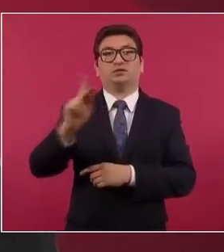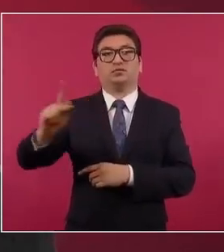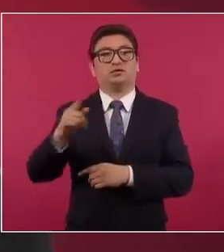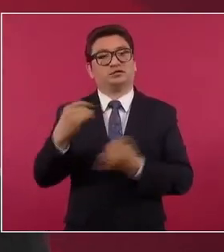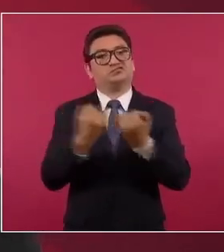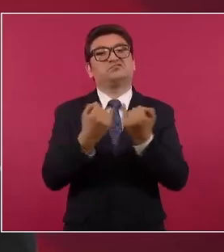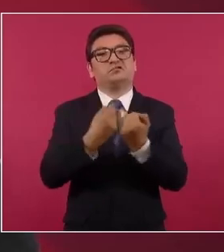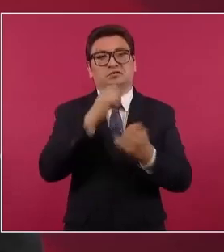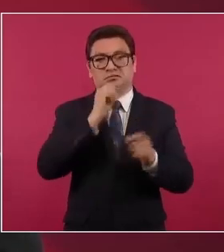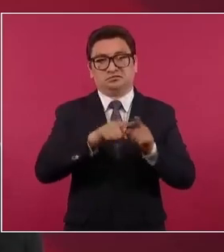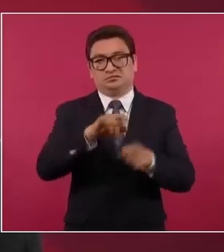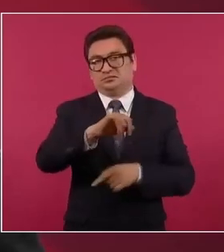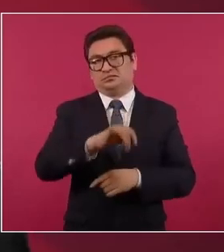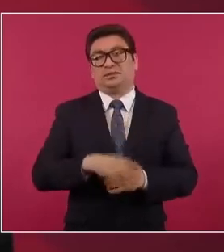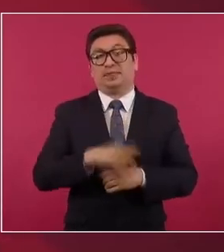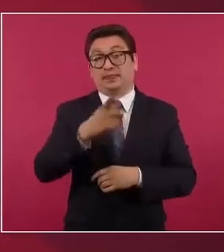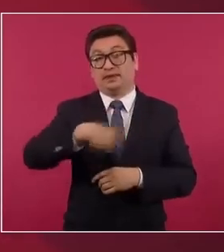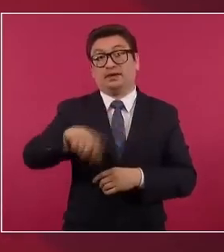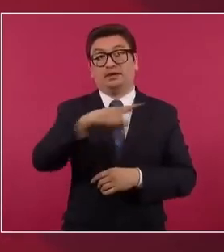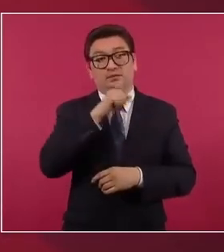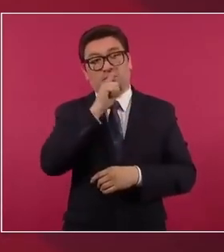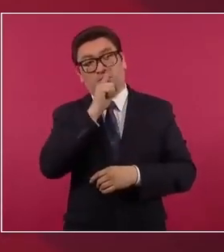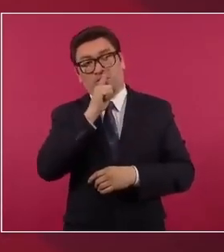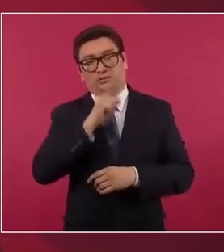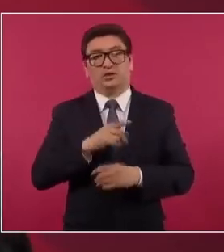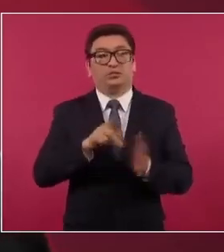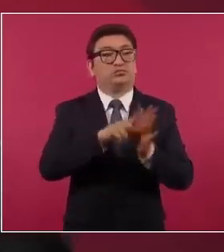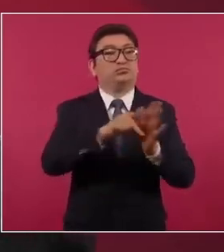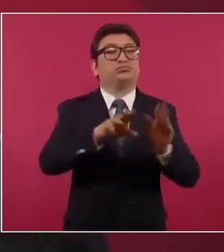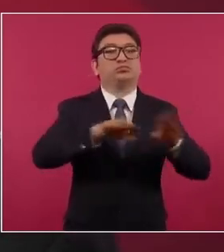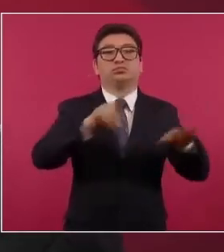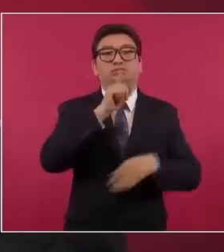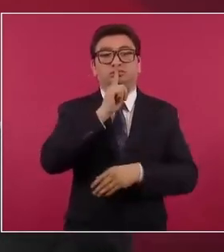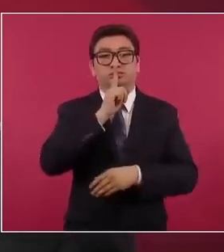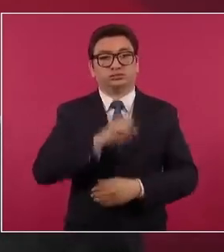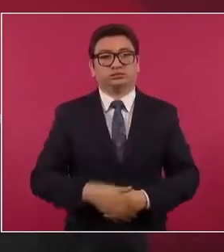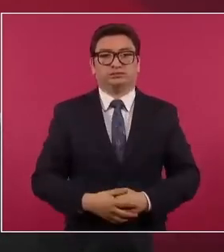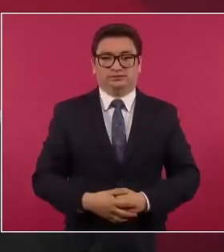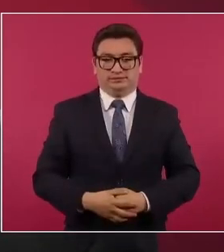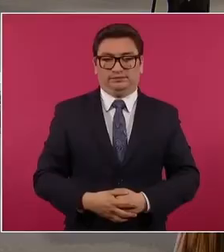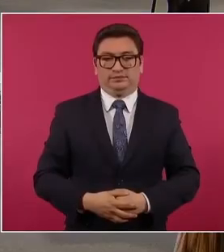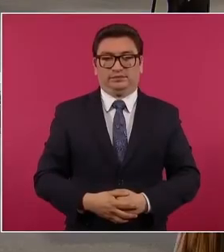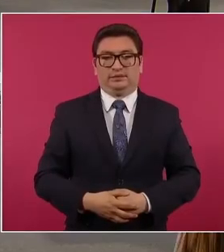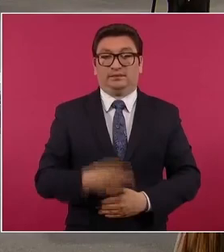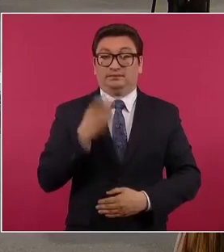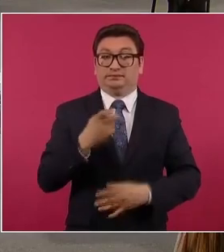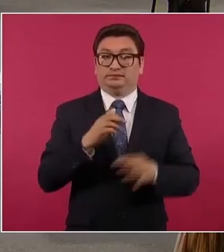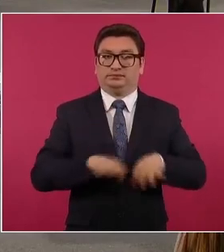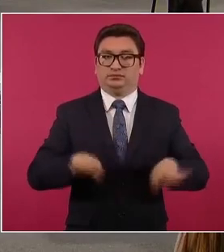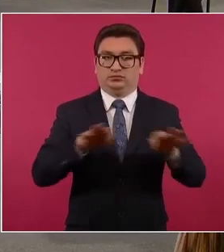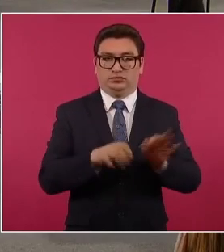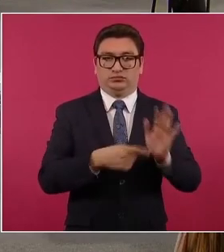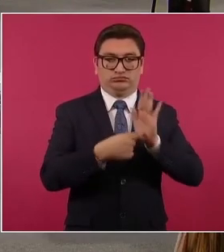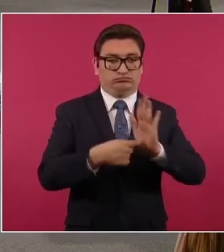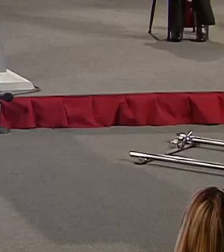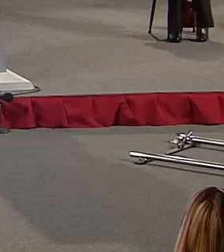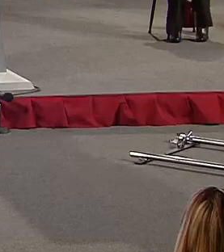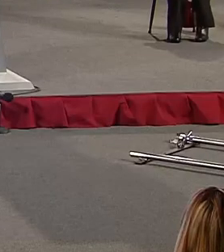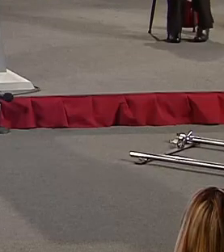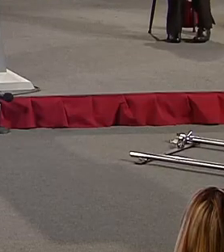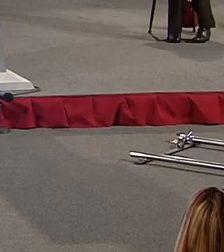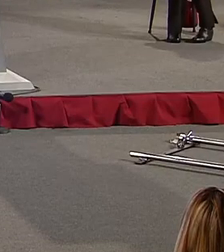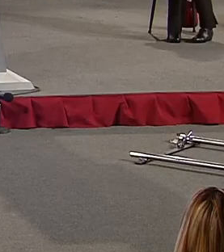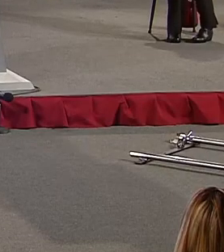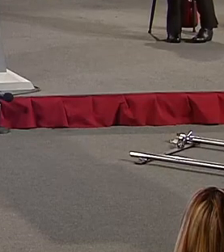a lo cual guardaron un silencio cómplice en muchos medios. Por eso nos parece importante destacar esto y recordar de nueva